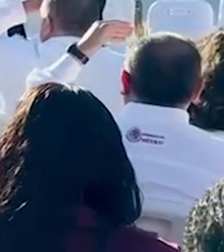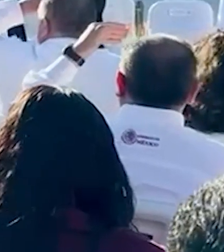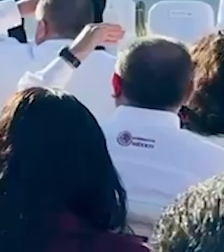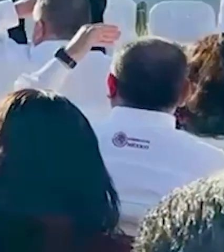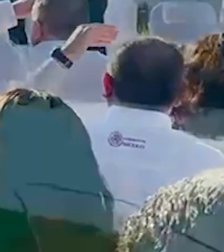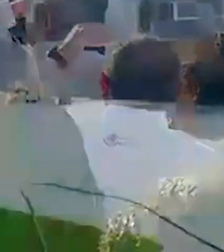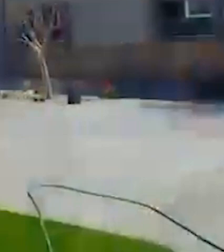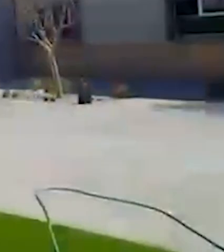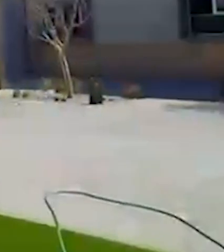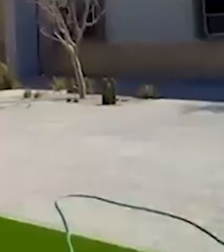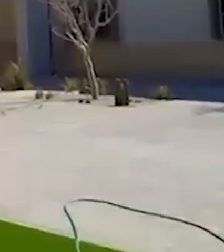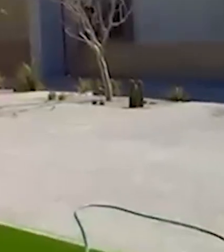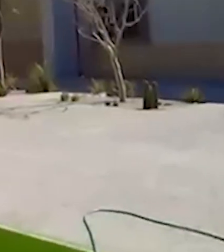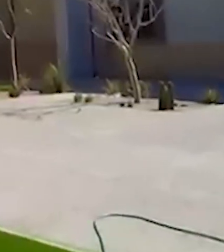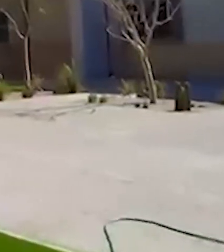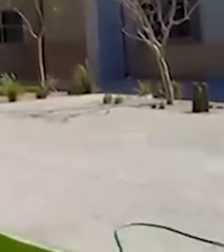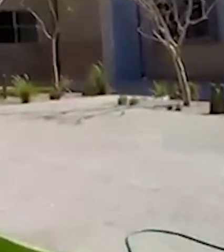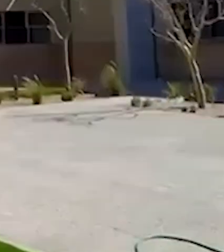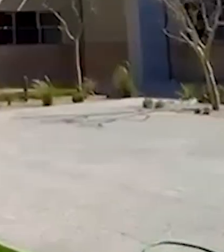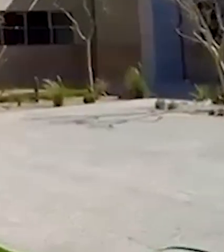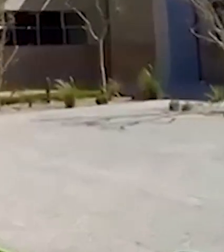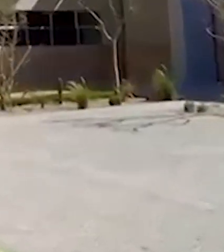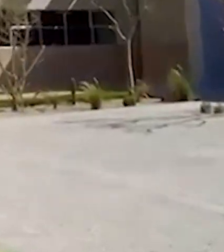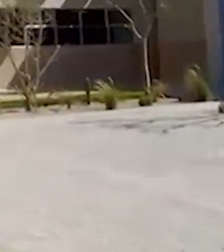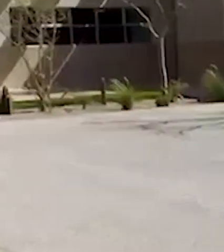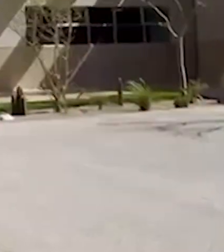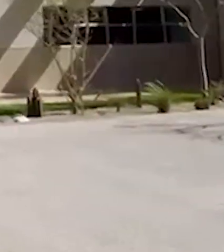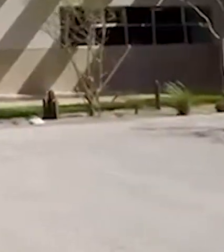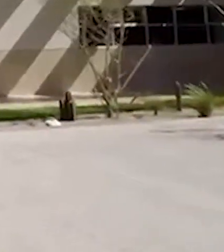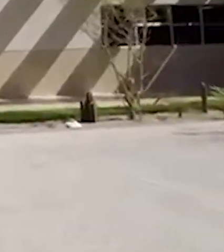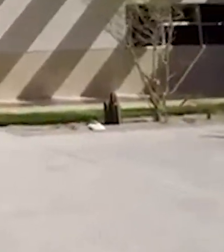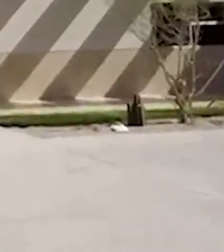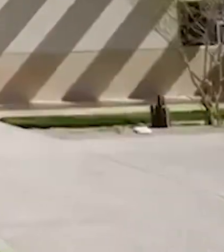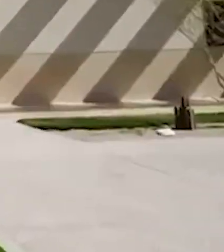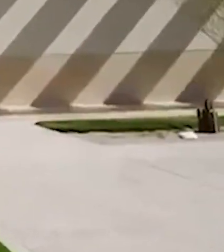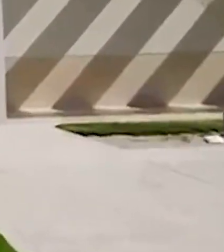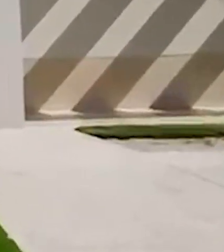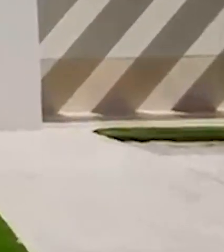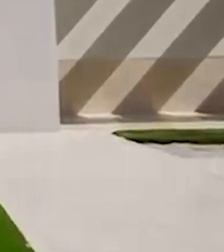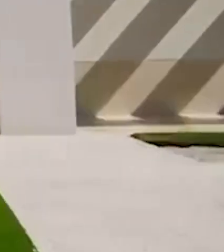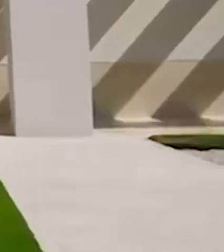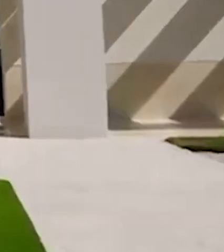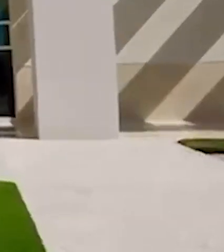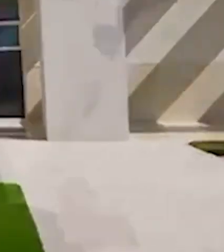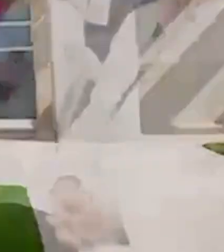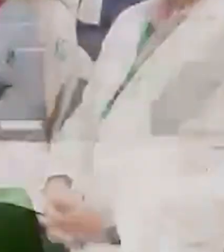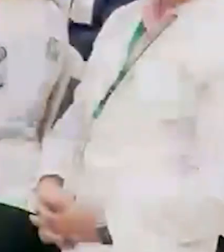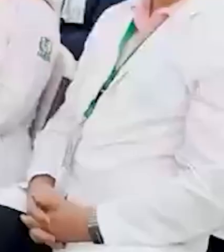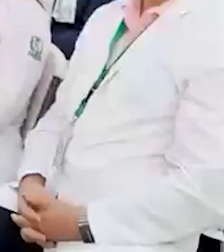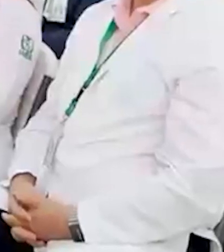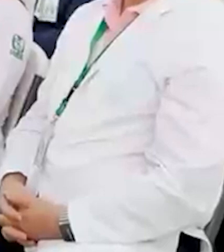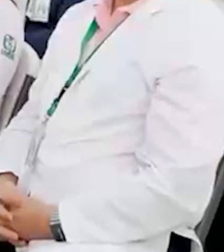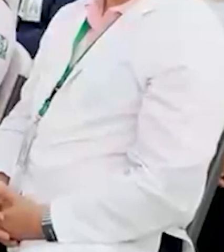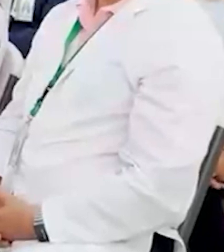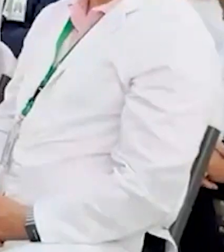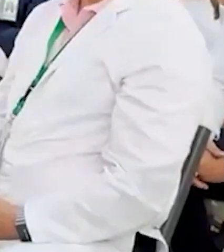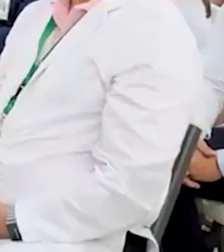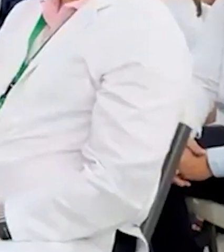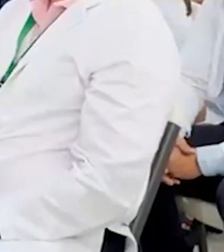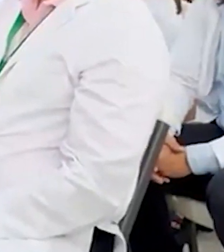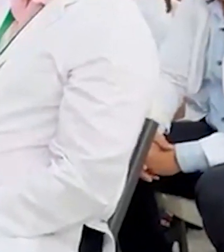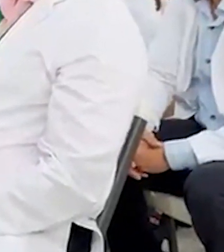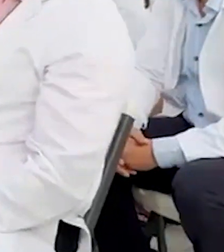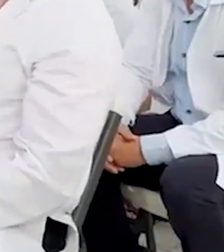adelantó que próximamente se inaugurará el nuevo hospital de Santa Rosalía, cuya inversión supera los 300 millones de pesos. Castro Cocío también